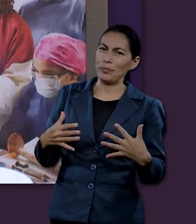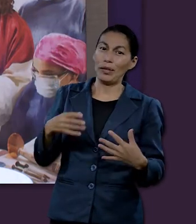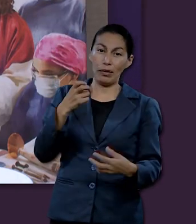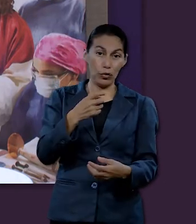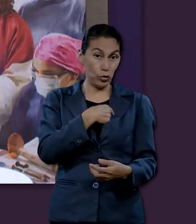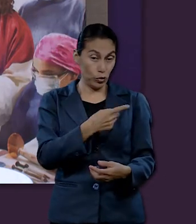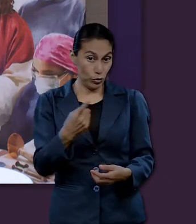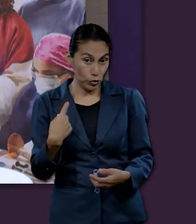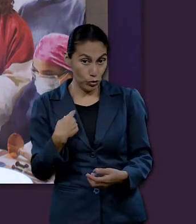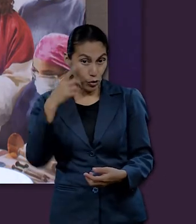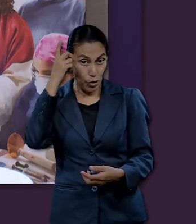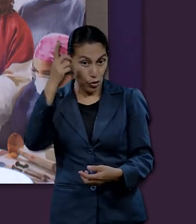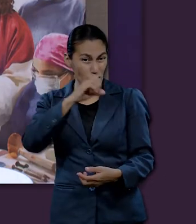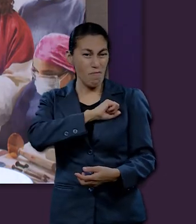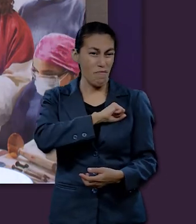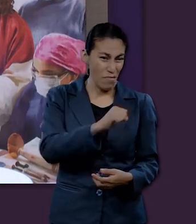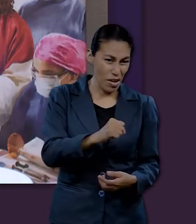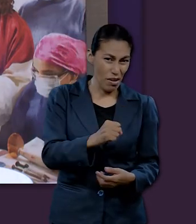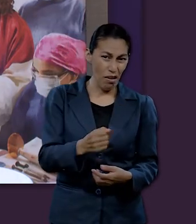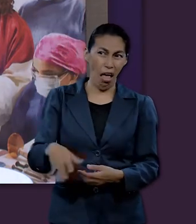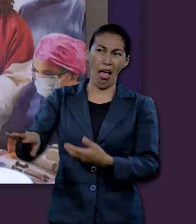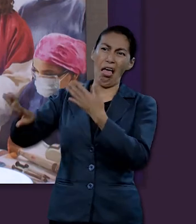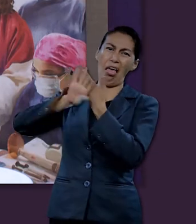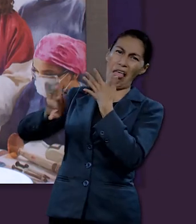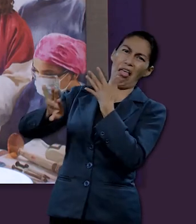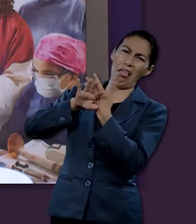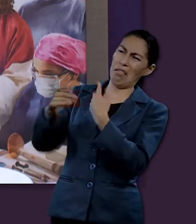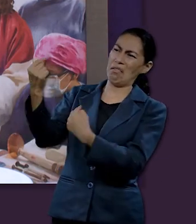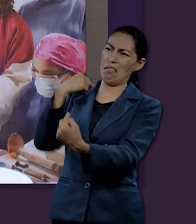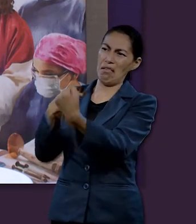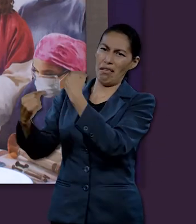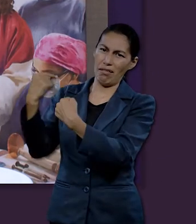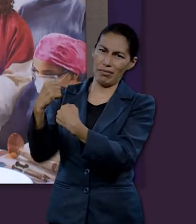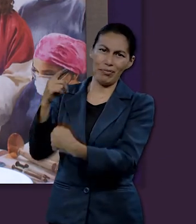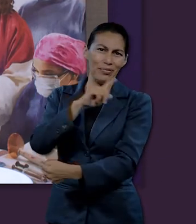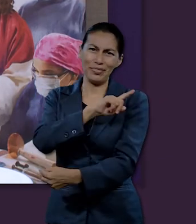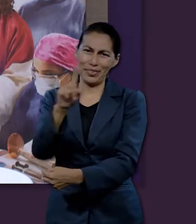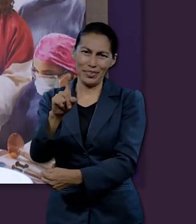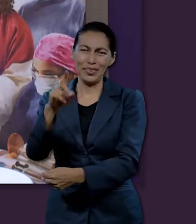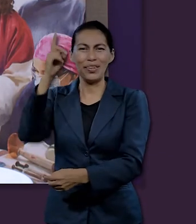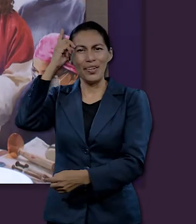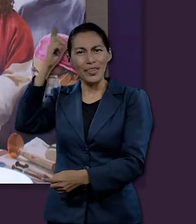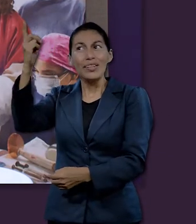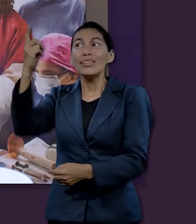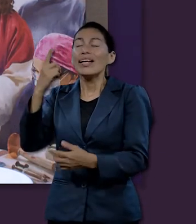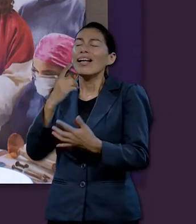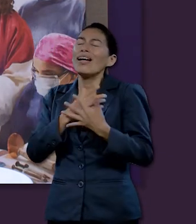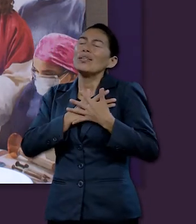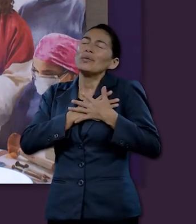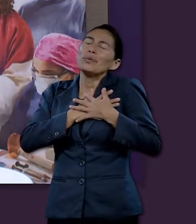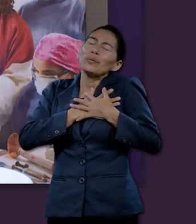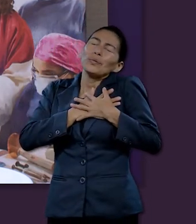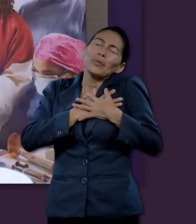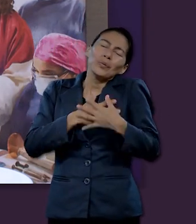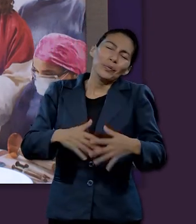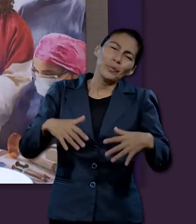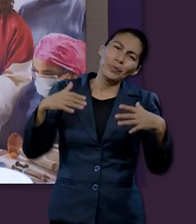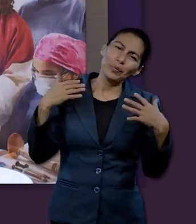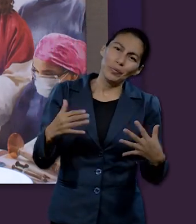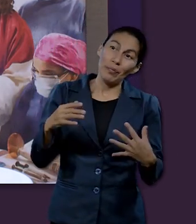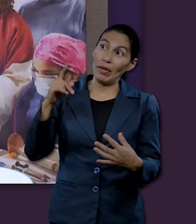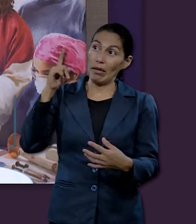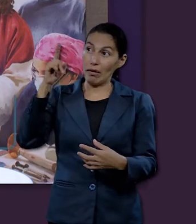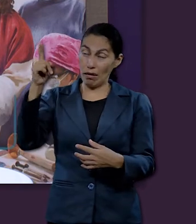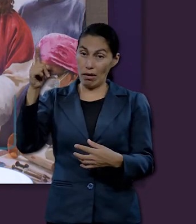quiere lastimar, sino a alguien que nos ama profundamente y que hará todo lo que esté a su alcance para que nosotros, ya sea a través de la